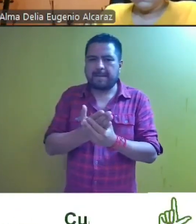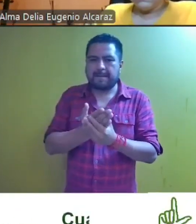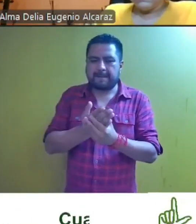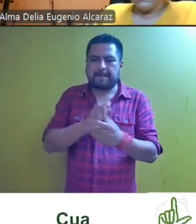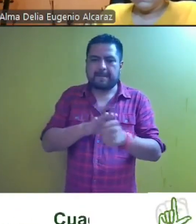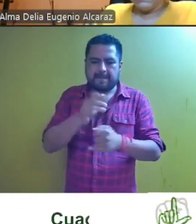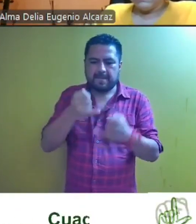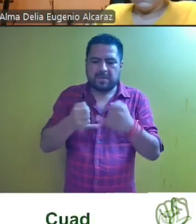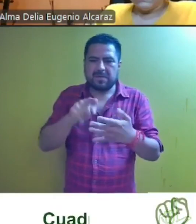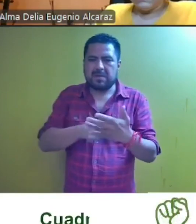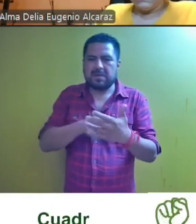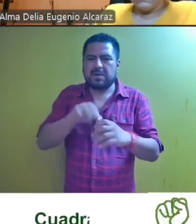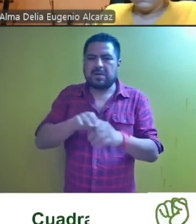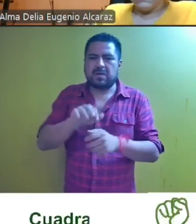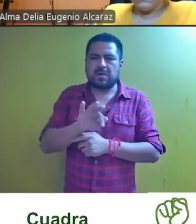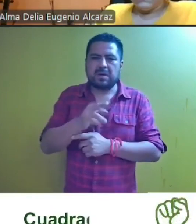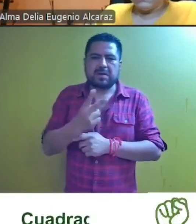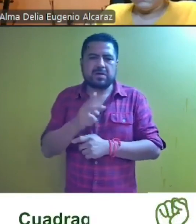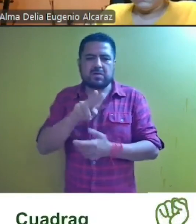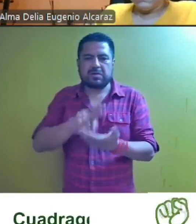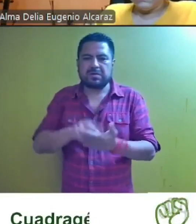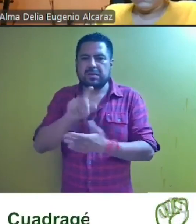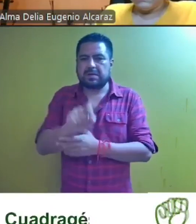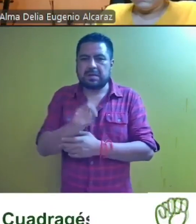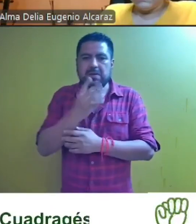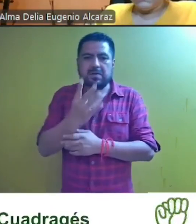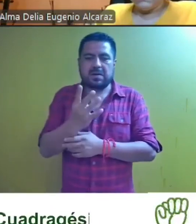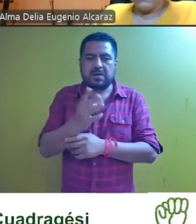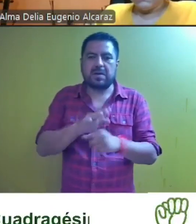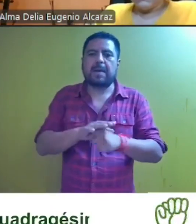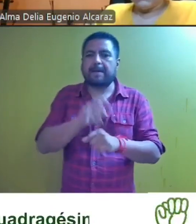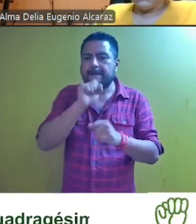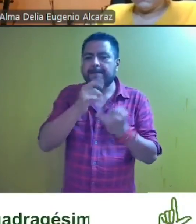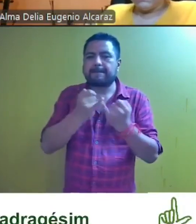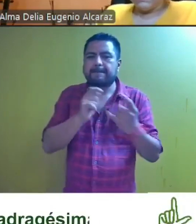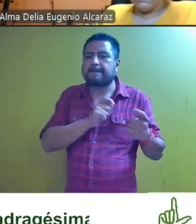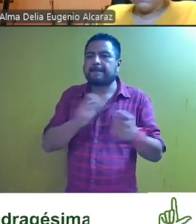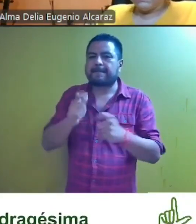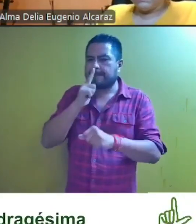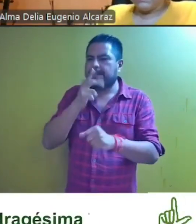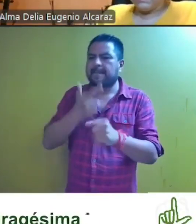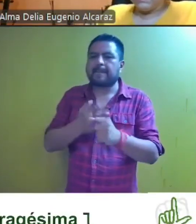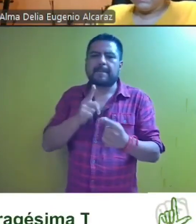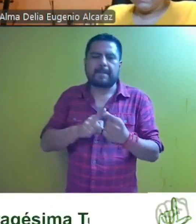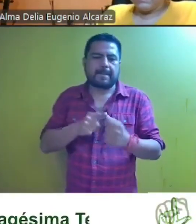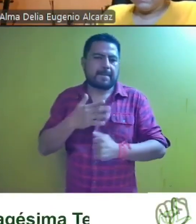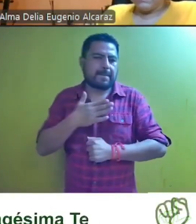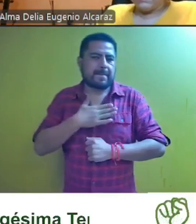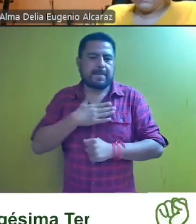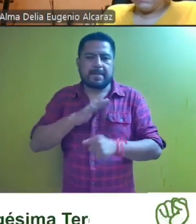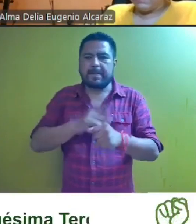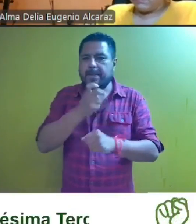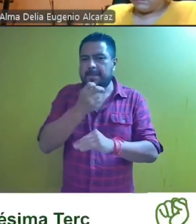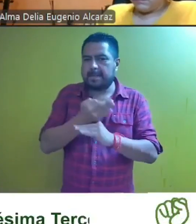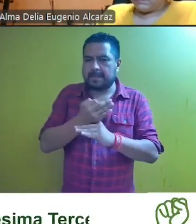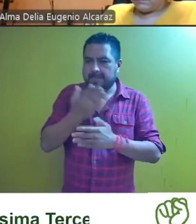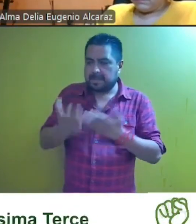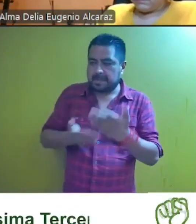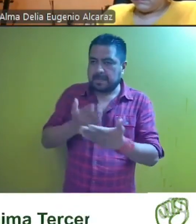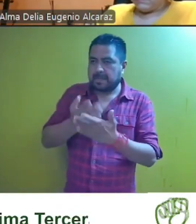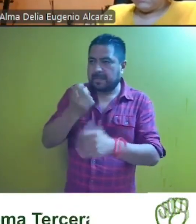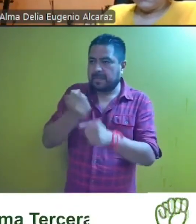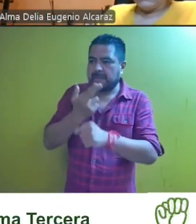juicio electoral ciudadano cuarenta y dos del dos mil veinticuatro que también fue aturnado a la ponencia a mi cargo por lo tanto le solicito